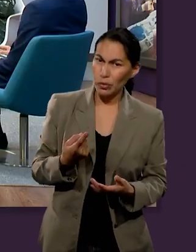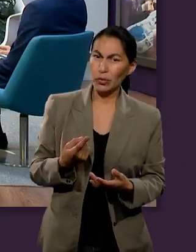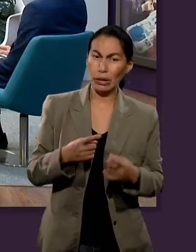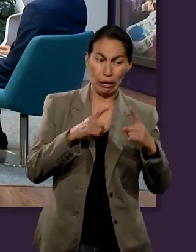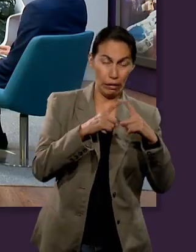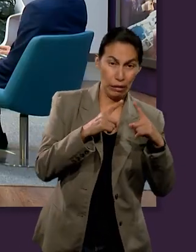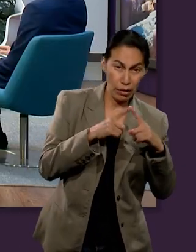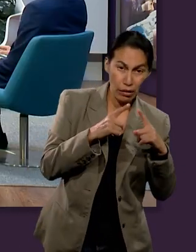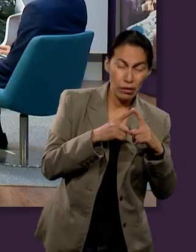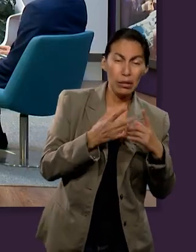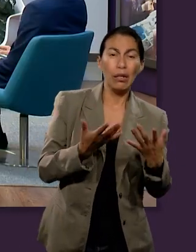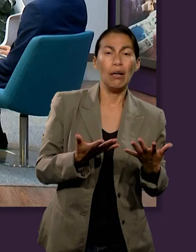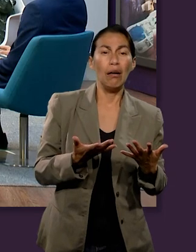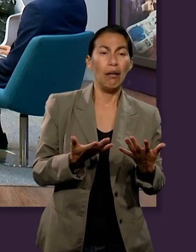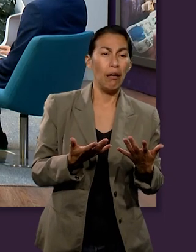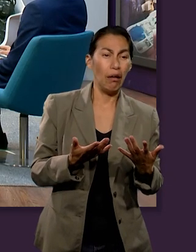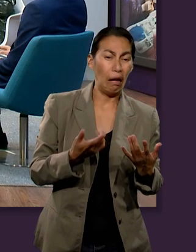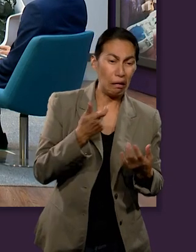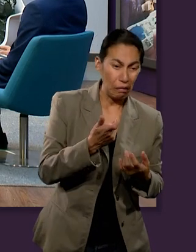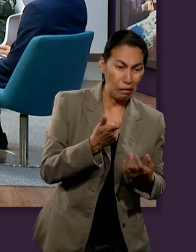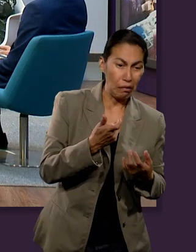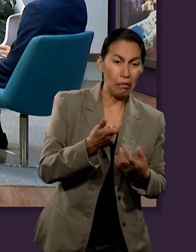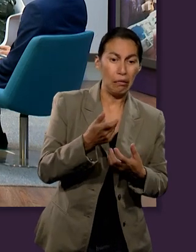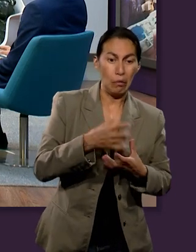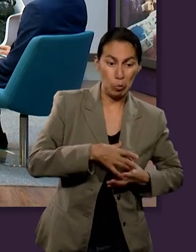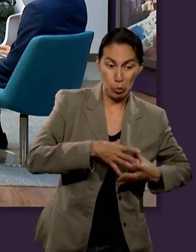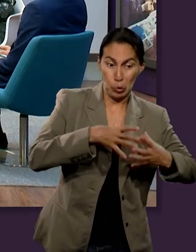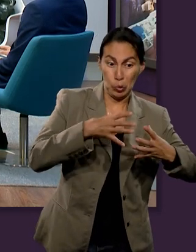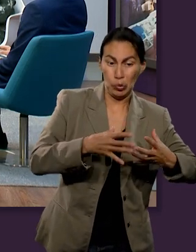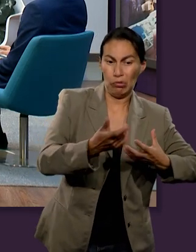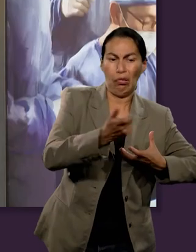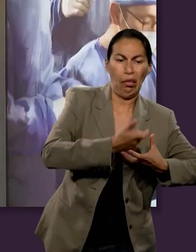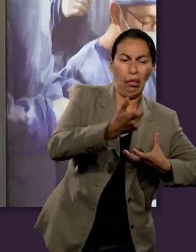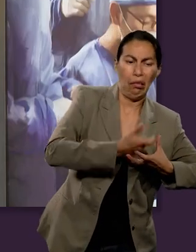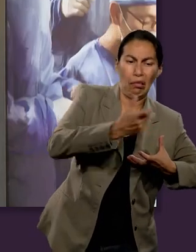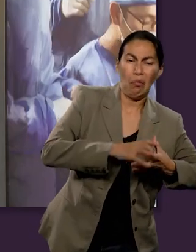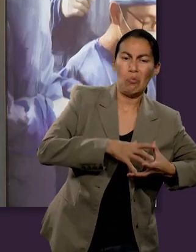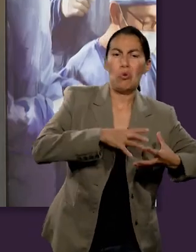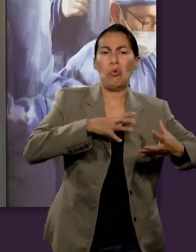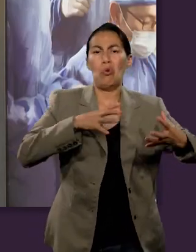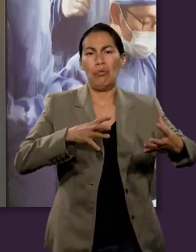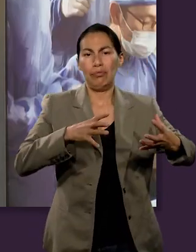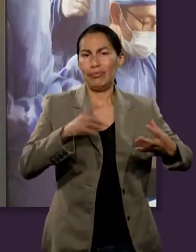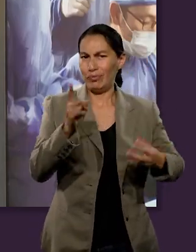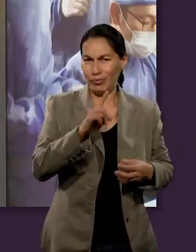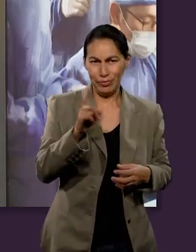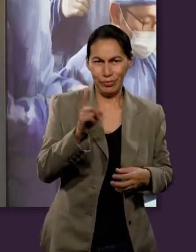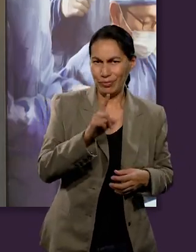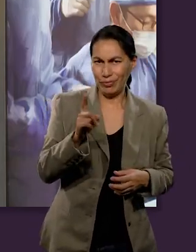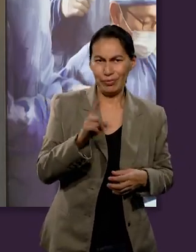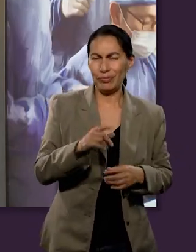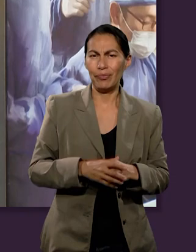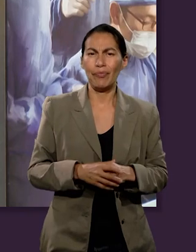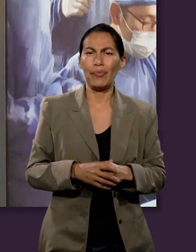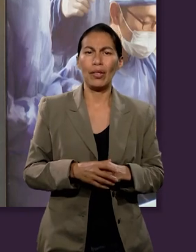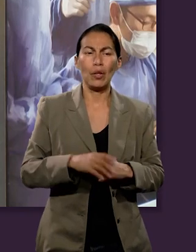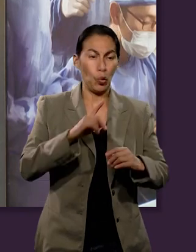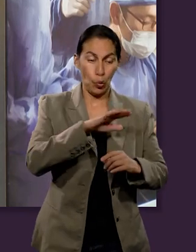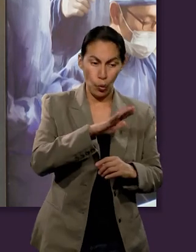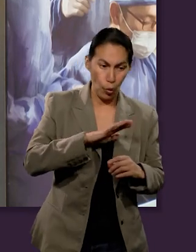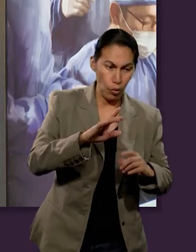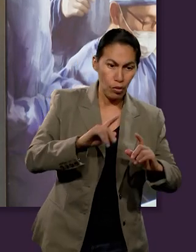no es que como iglesia querramos tener más dinero o cualquier cosa así, sino que simplemente